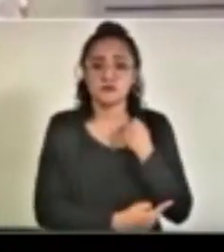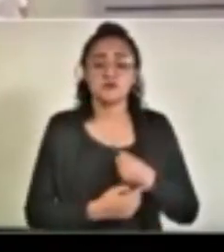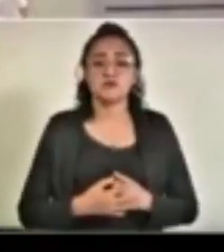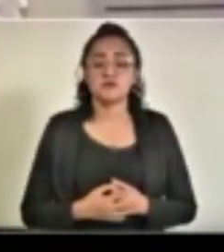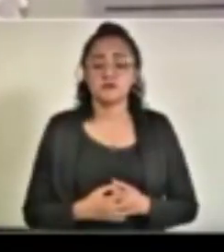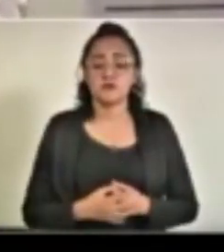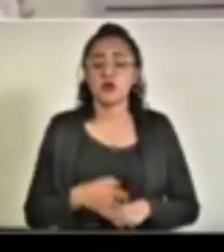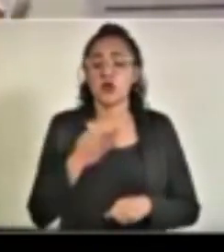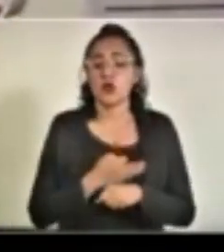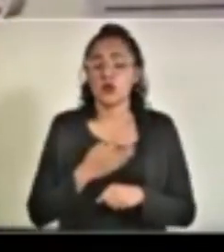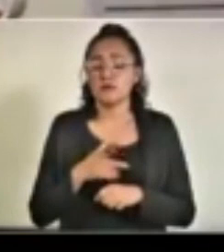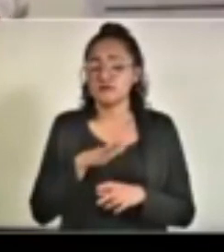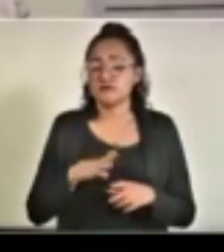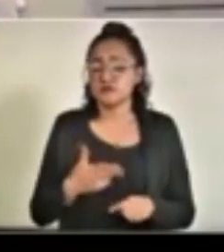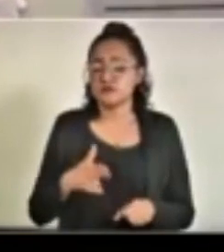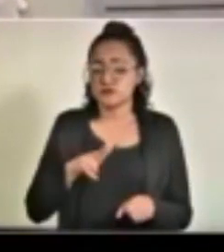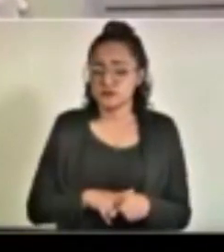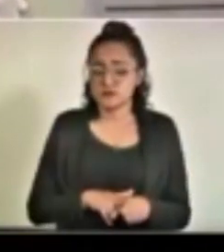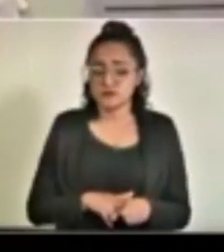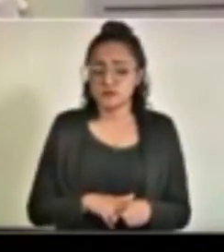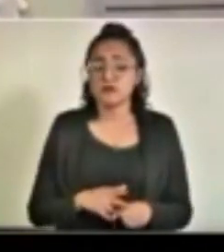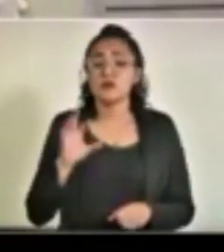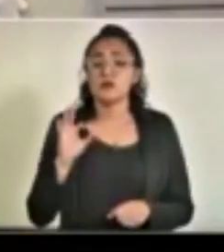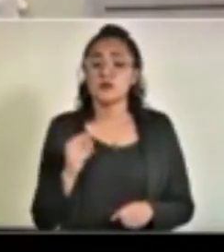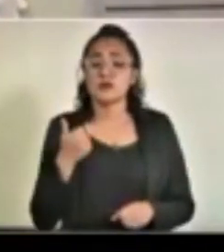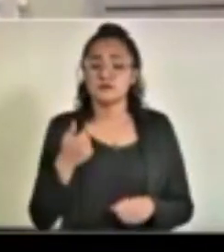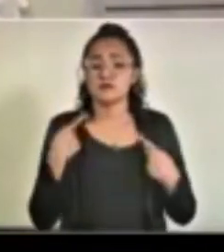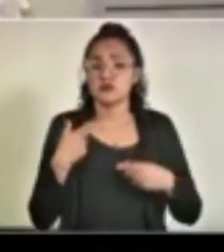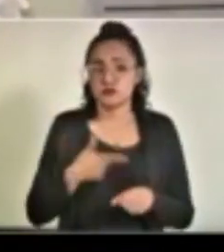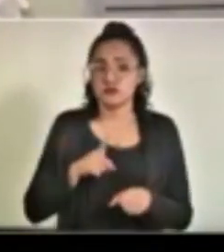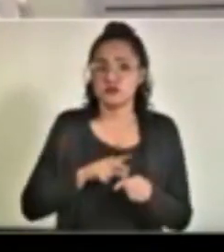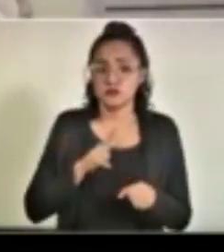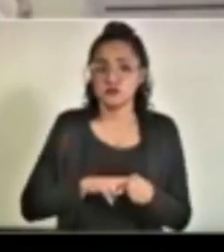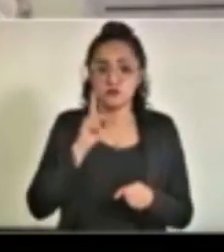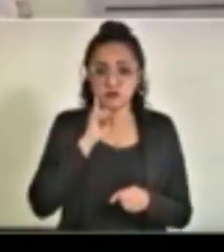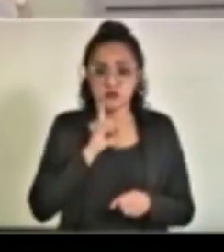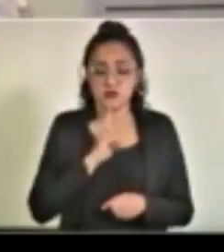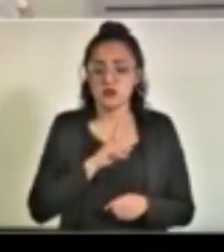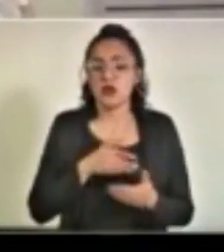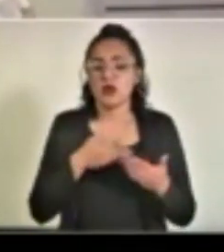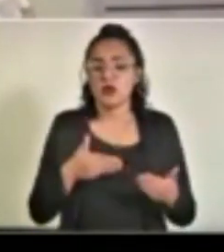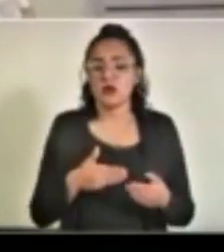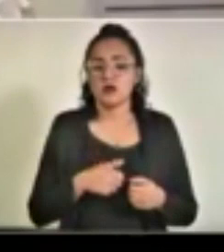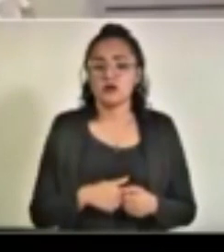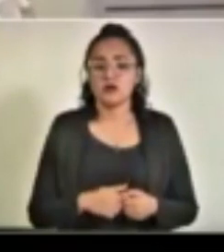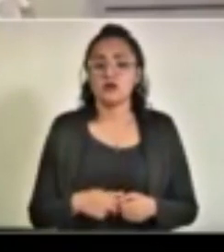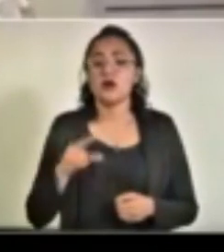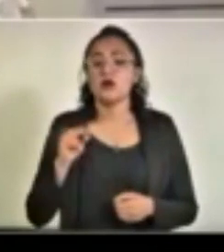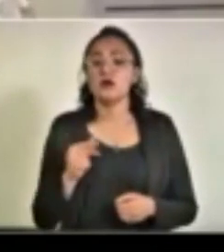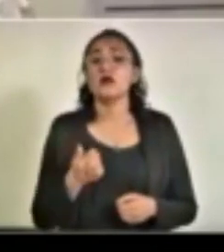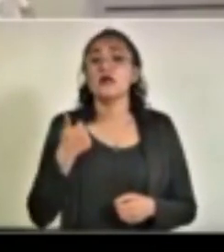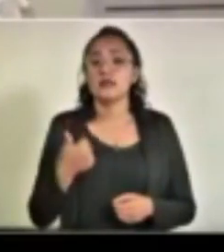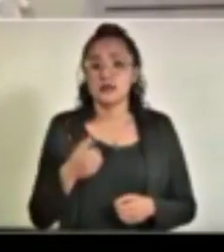de las cuales a nivel hospitalario se han manejado 46, con un total actual de 86 activas.